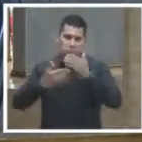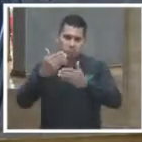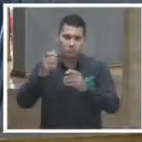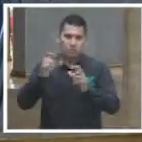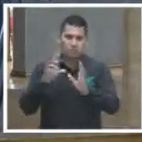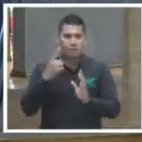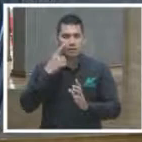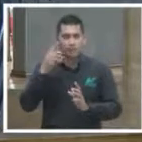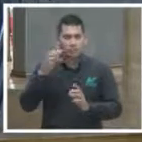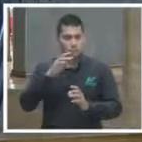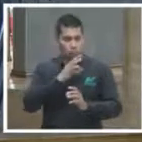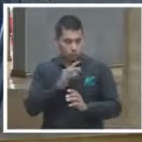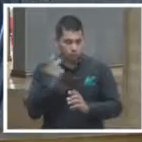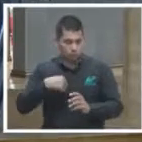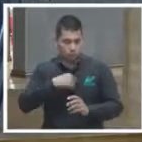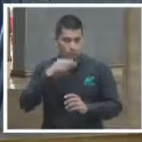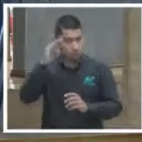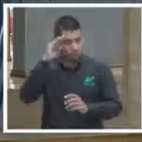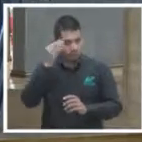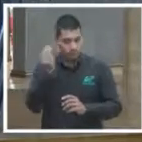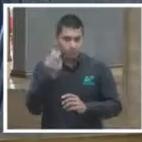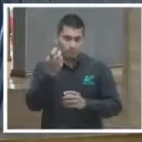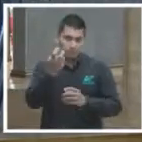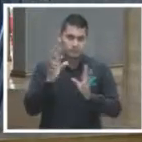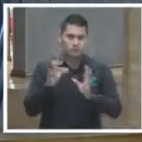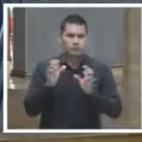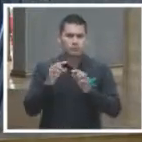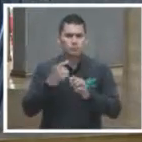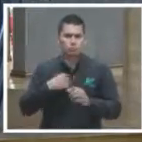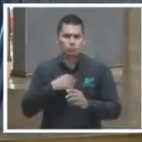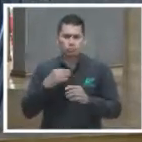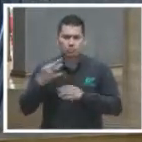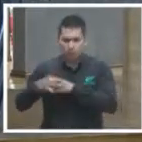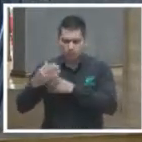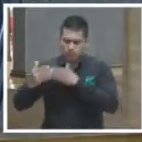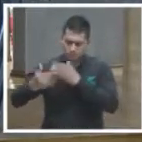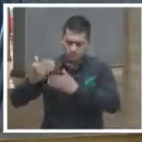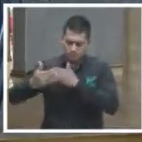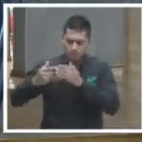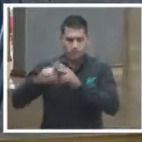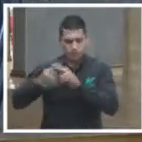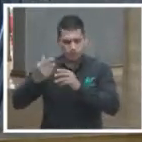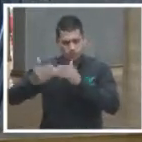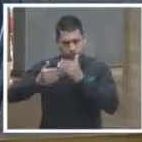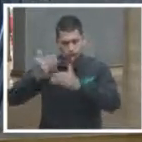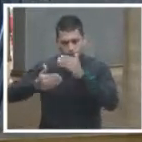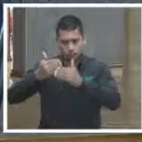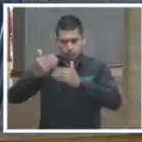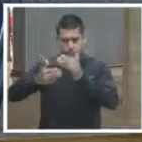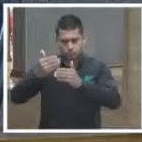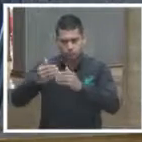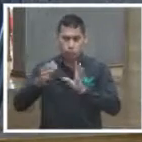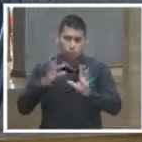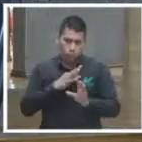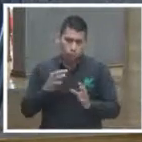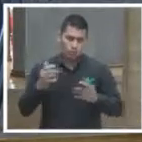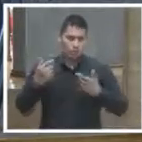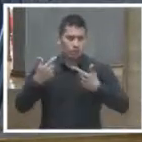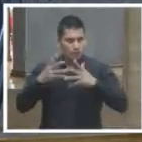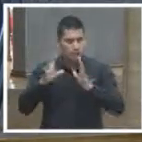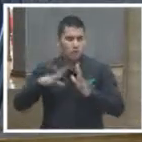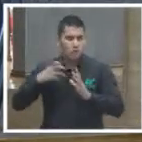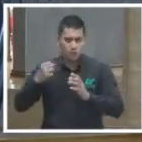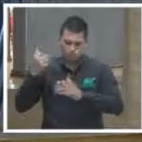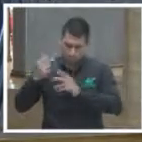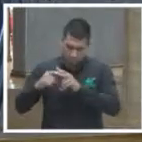lo que habría que pensar y eventualmente se puede empezar o se podría tratar de empezar que tampoco es una